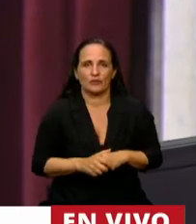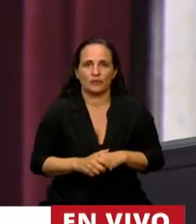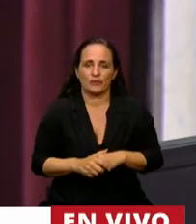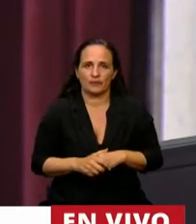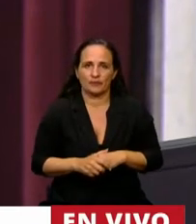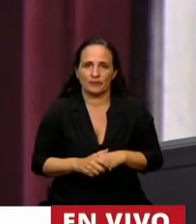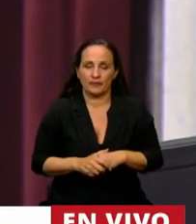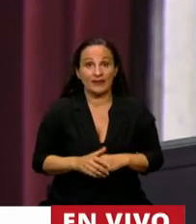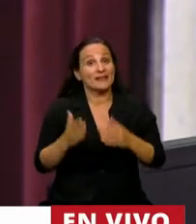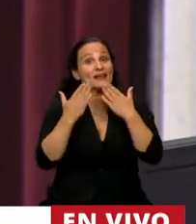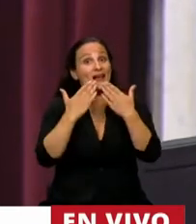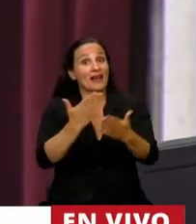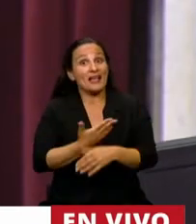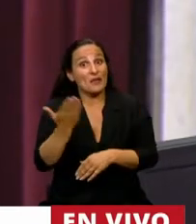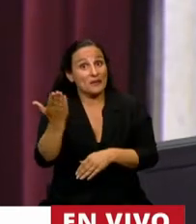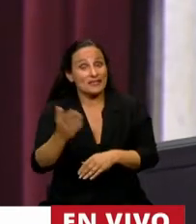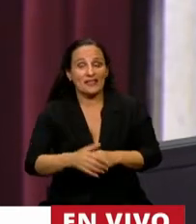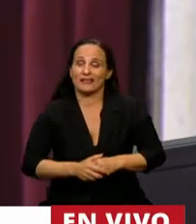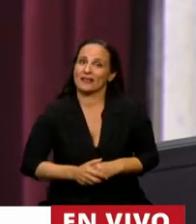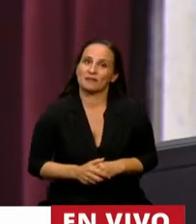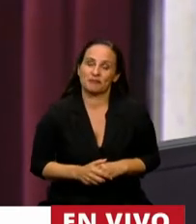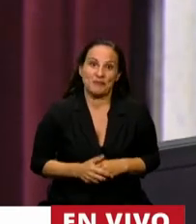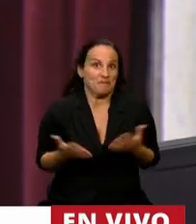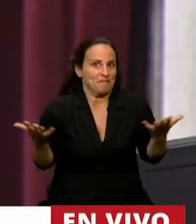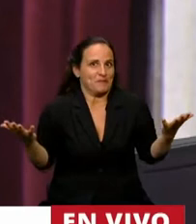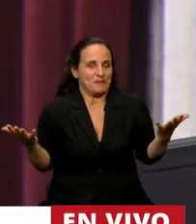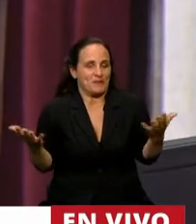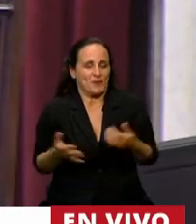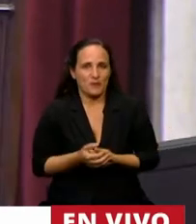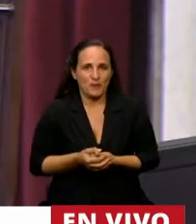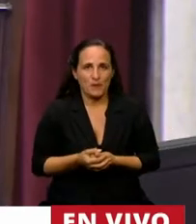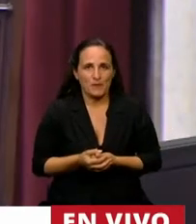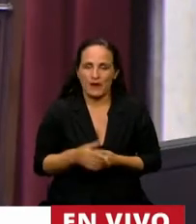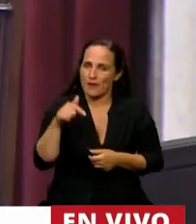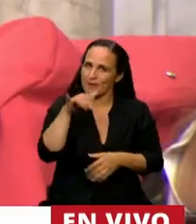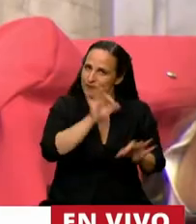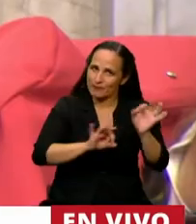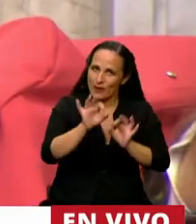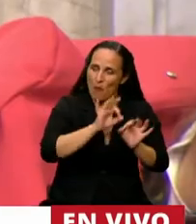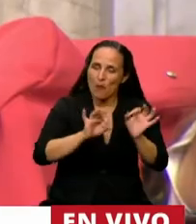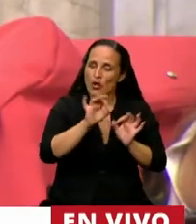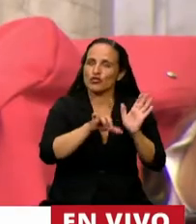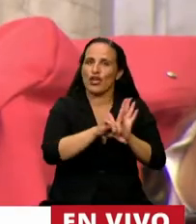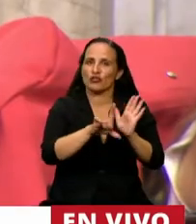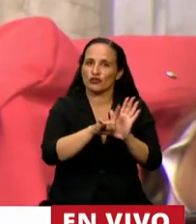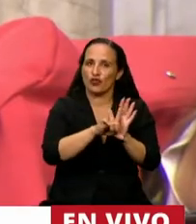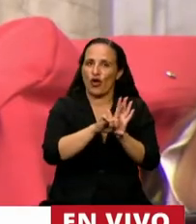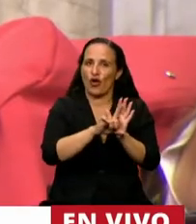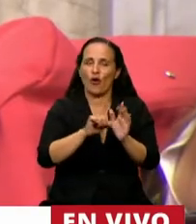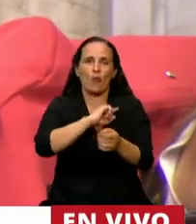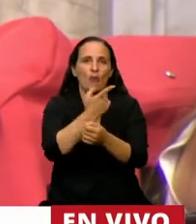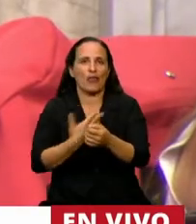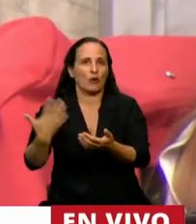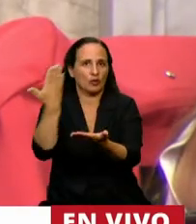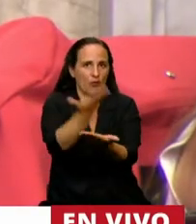Gracias, Presidente. Bueno, acá en este proyecto que presenta el Poder